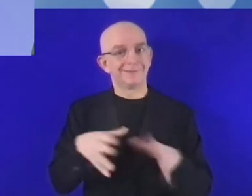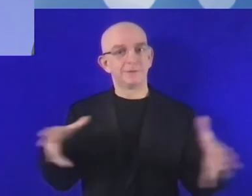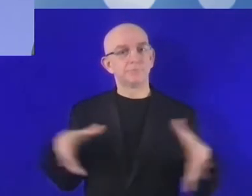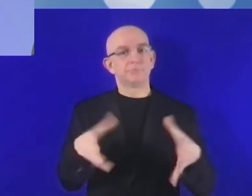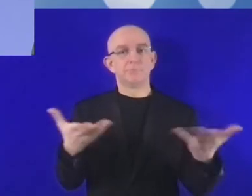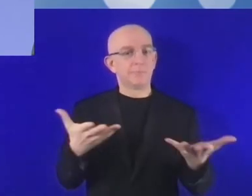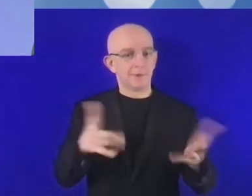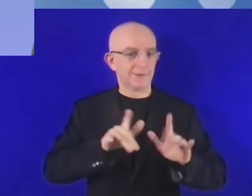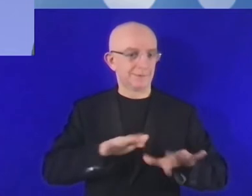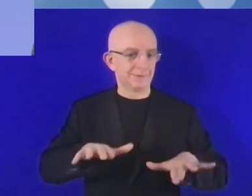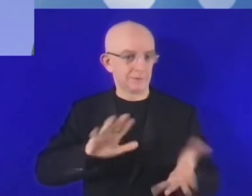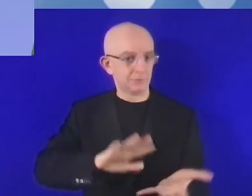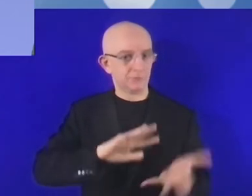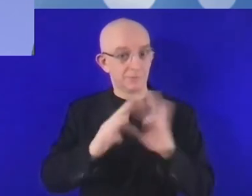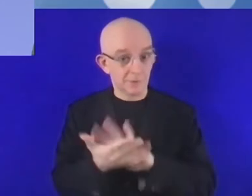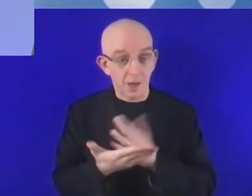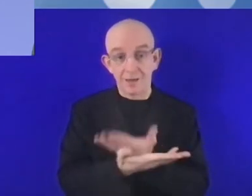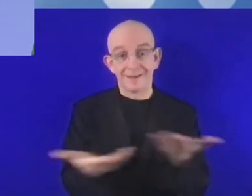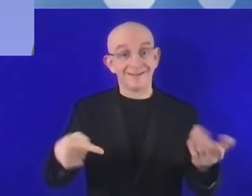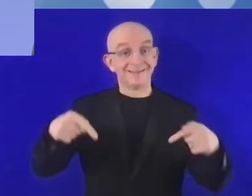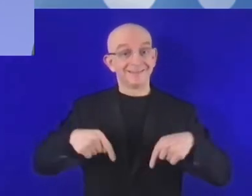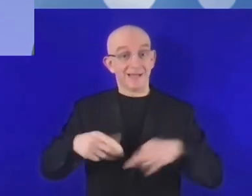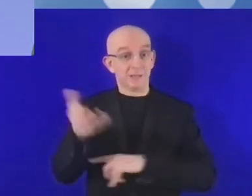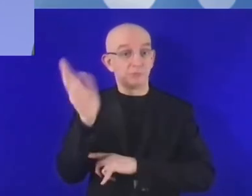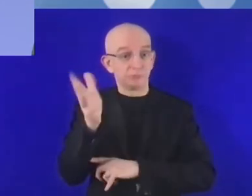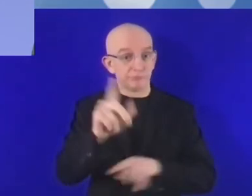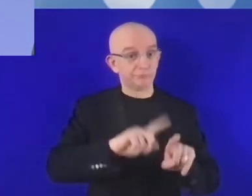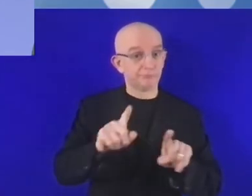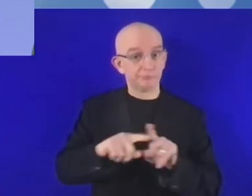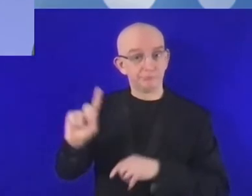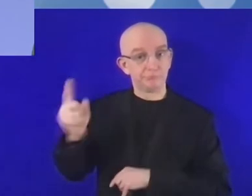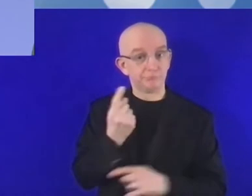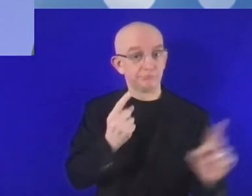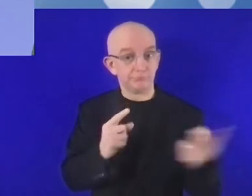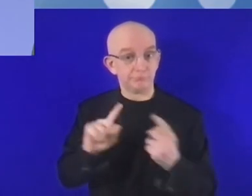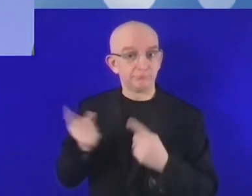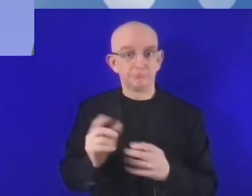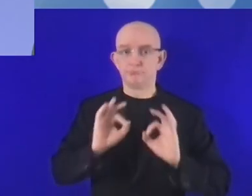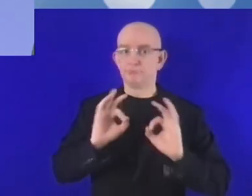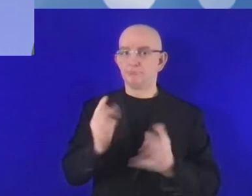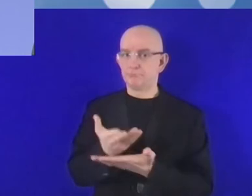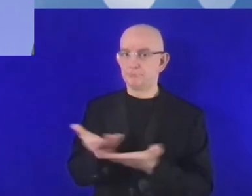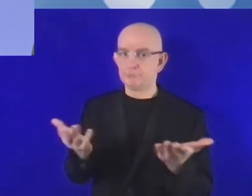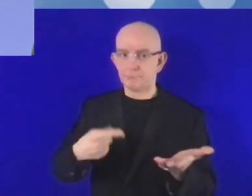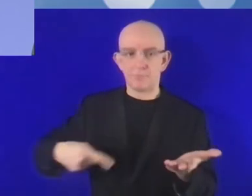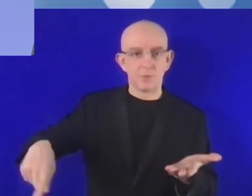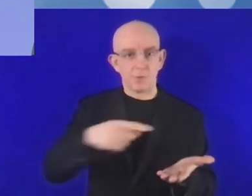digitalización, a muchos responsables, incluidos los políticos, y hoy tendremos la oportunidad de escucharlos.